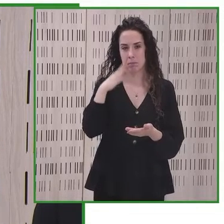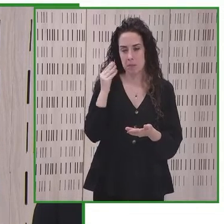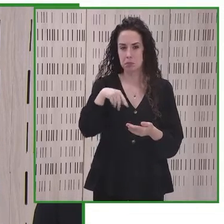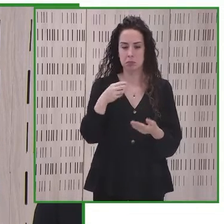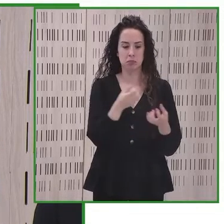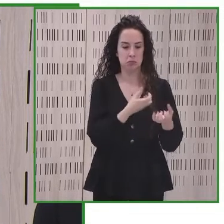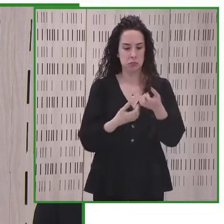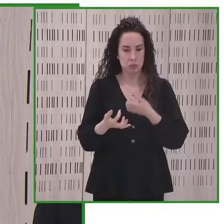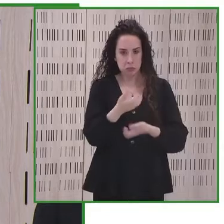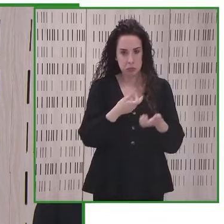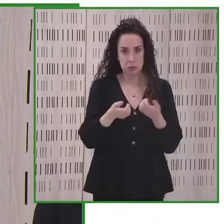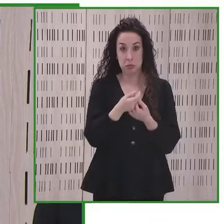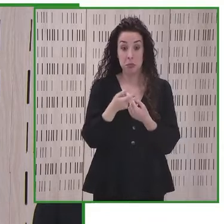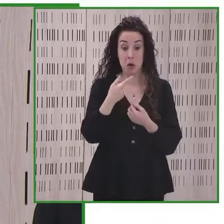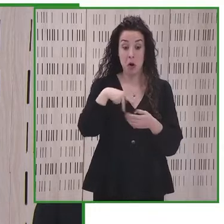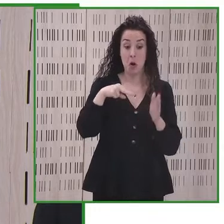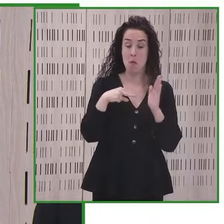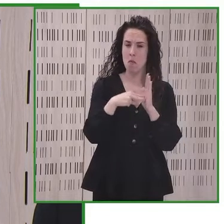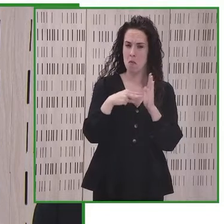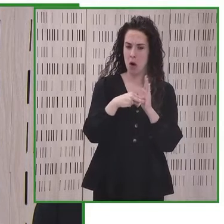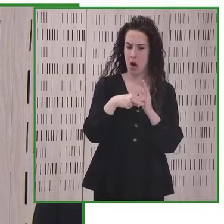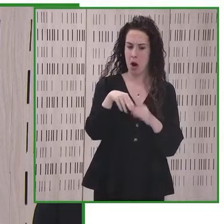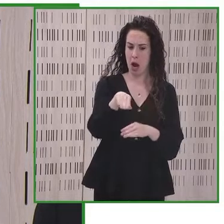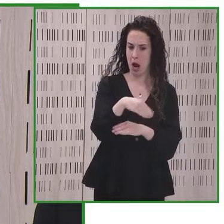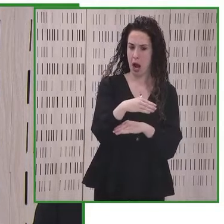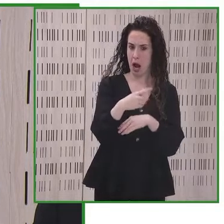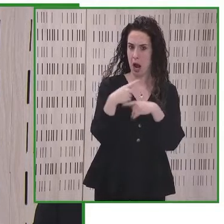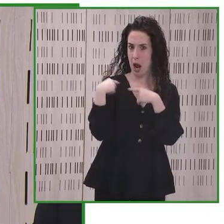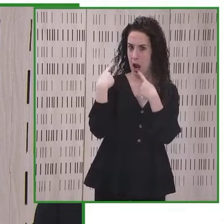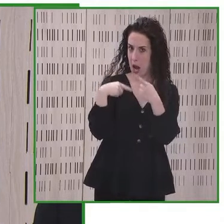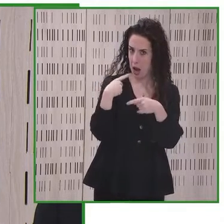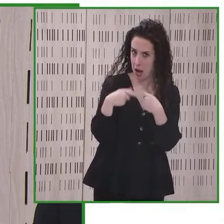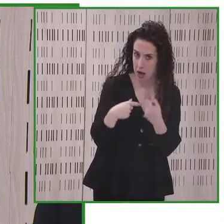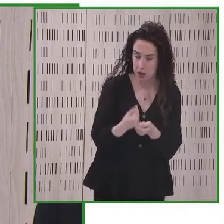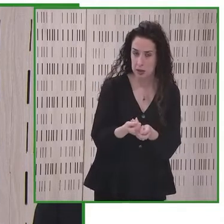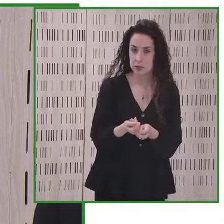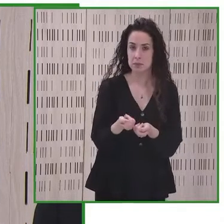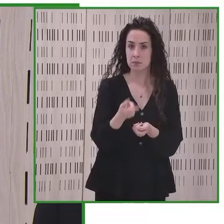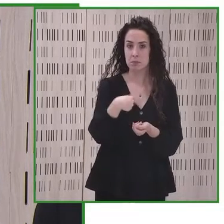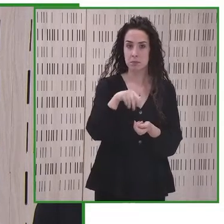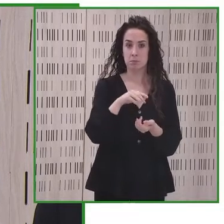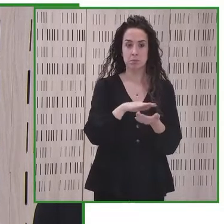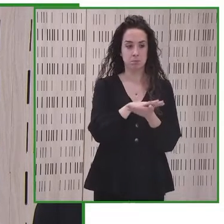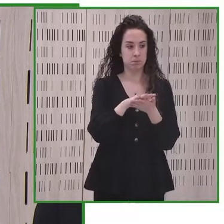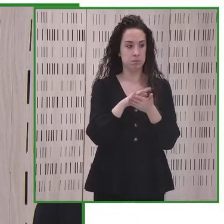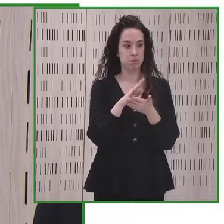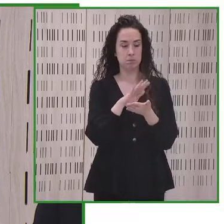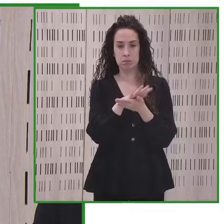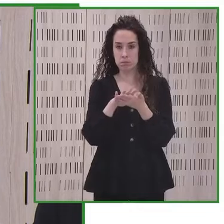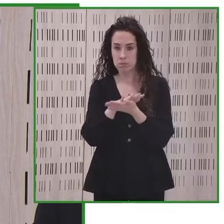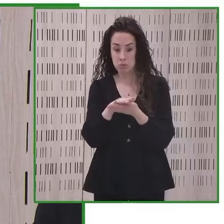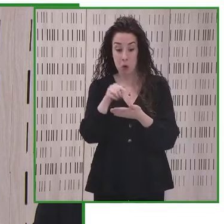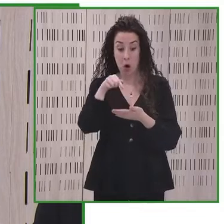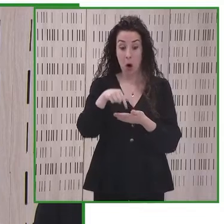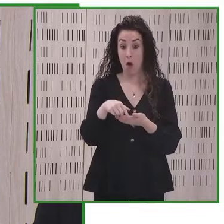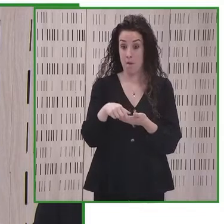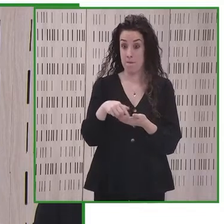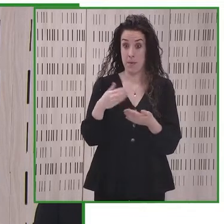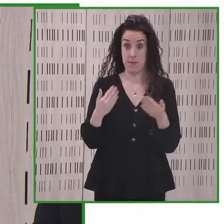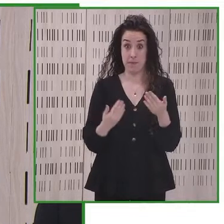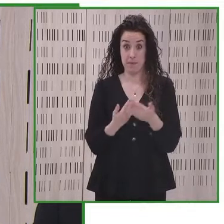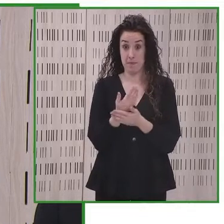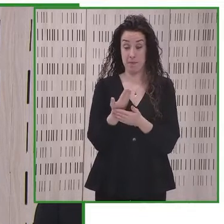Su formación en proyectos a pie de calle, en el día a día de las personas, implica reunir en foros como este a